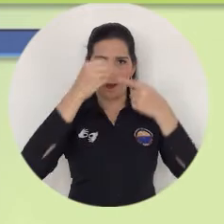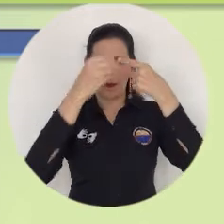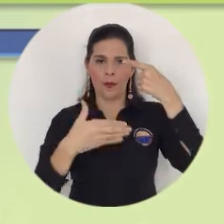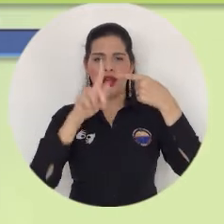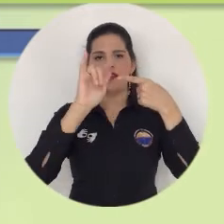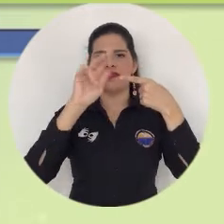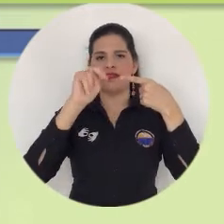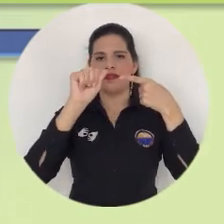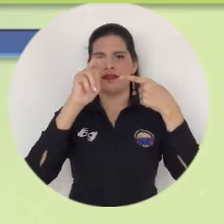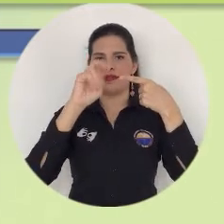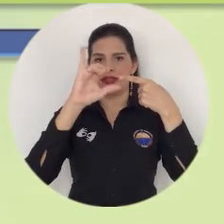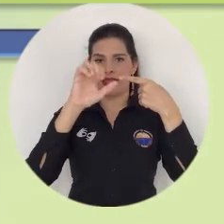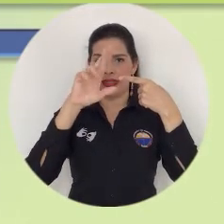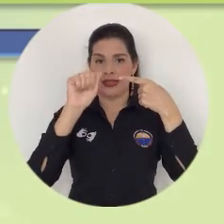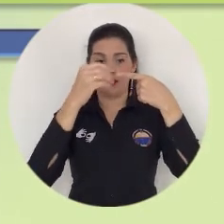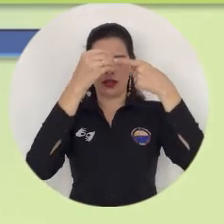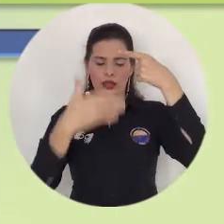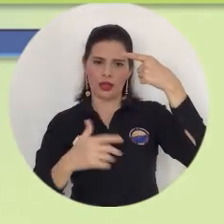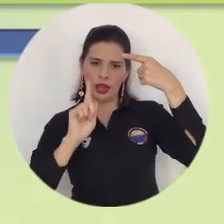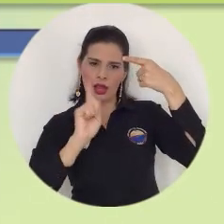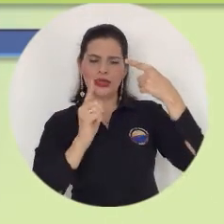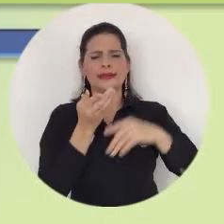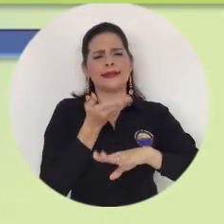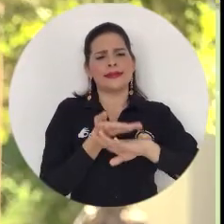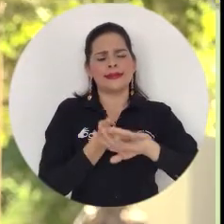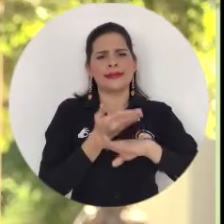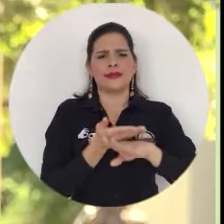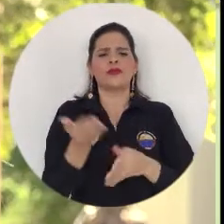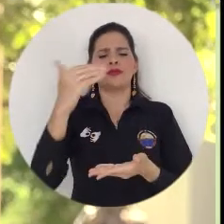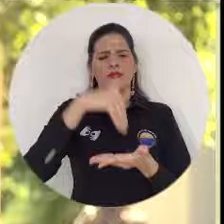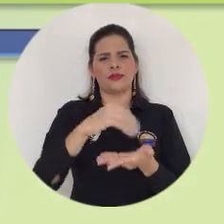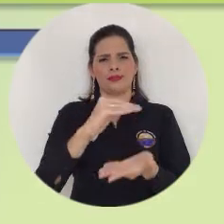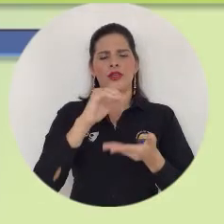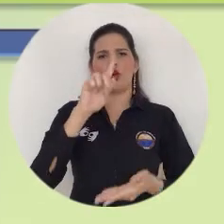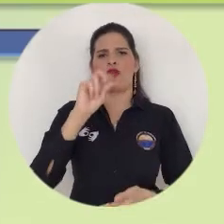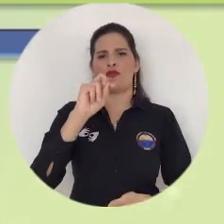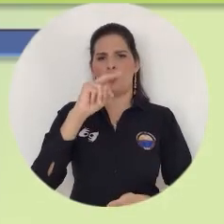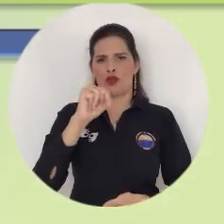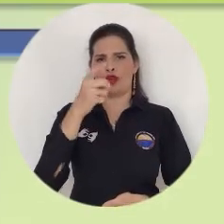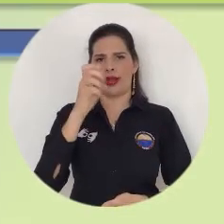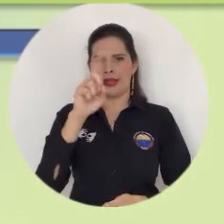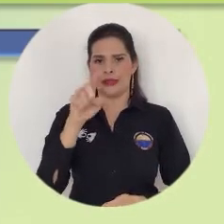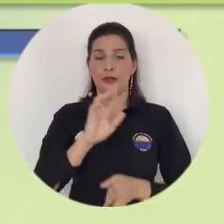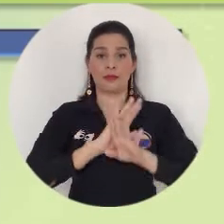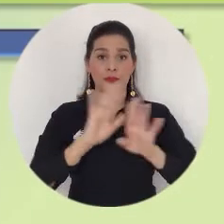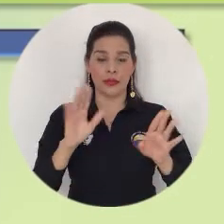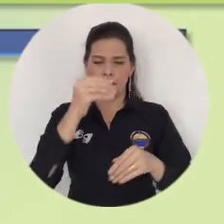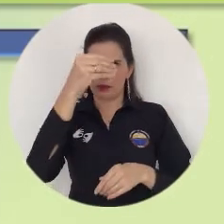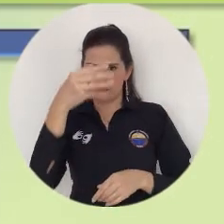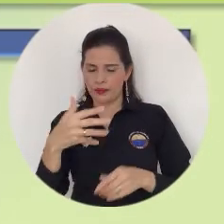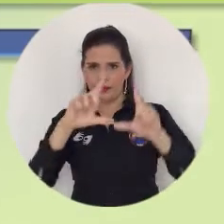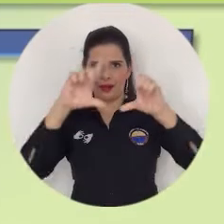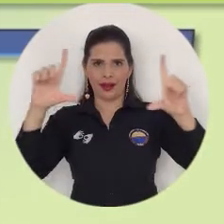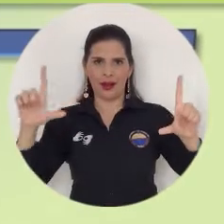donde deberás escoger la opción solicitud de reembolso Fonges. Tercero, en la ventana que te muestre deberás hacer clic en el botón